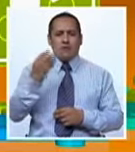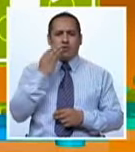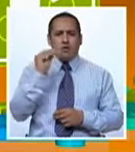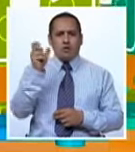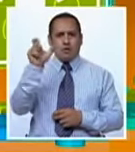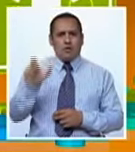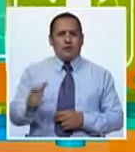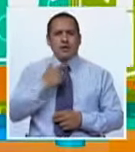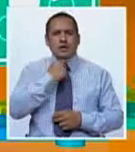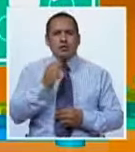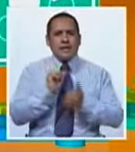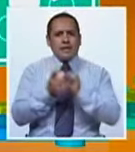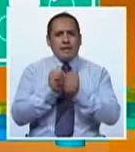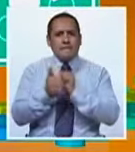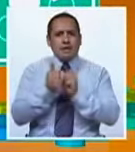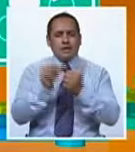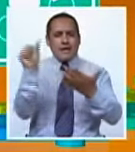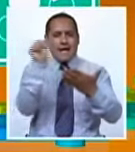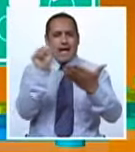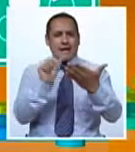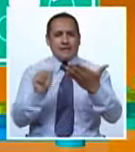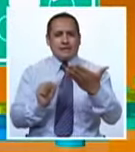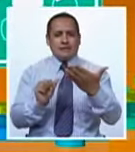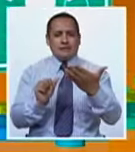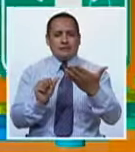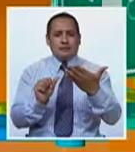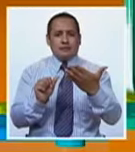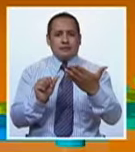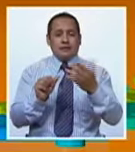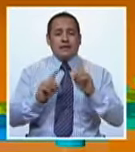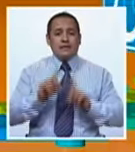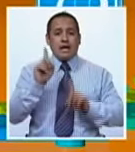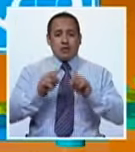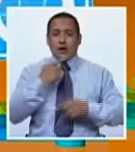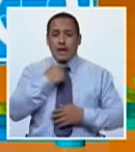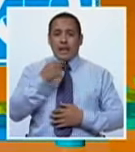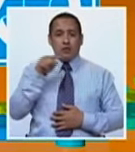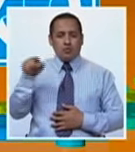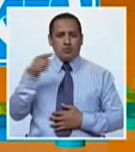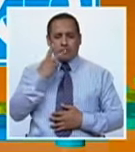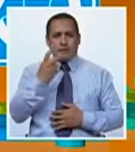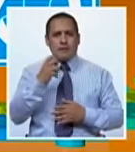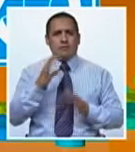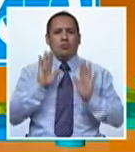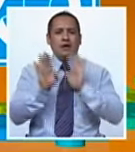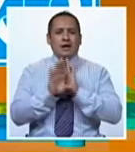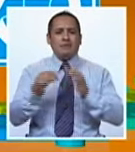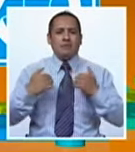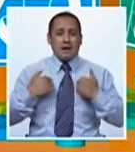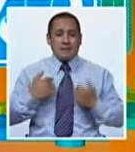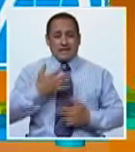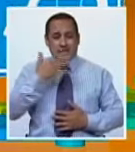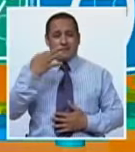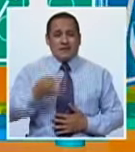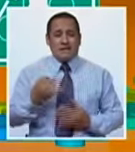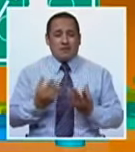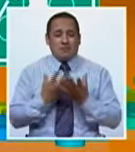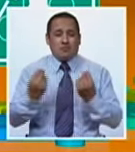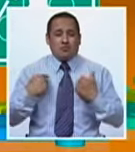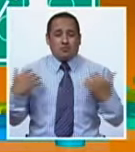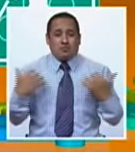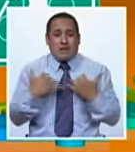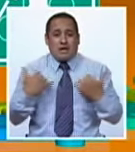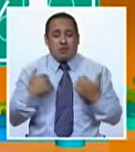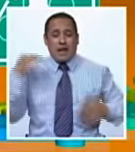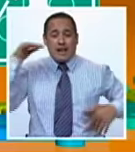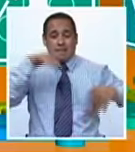un joven aficionado a los deportes y al arte. El surf, que es algo que a él sí le gusta. A mí, realmente, le tengo